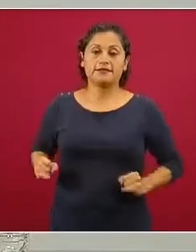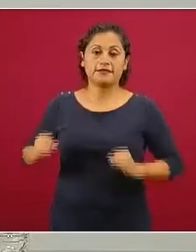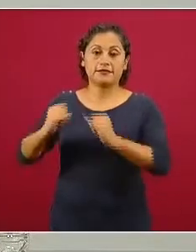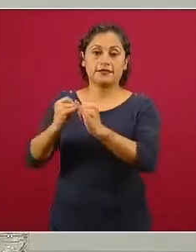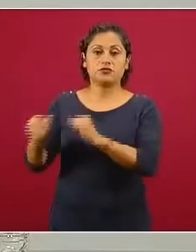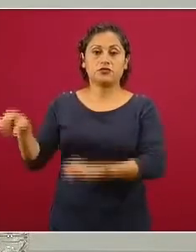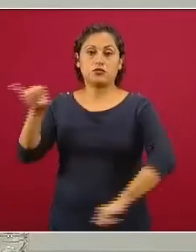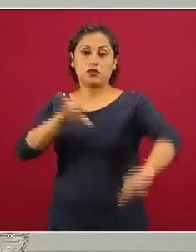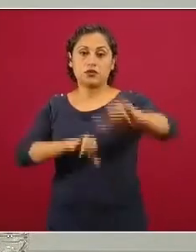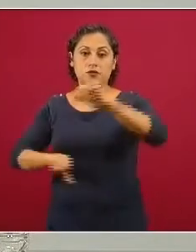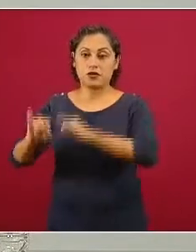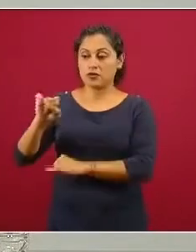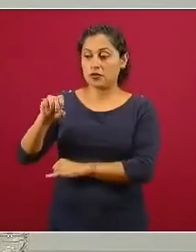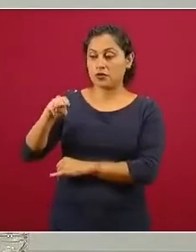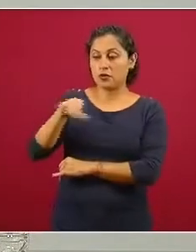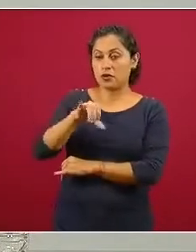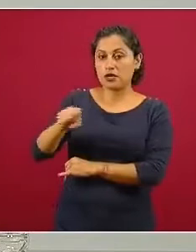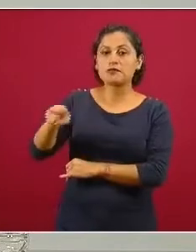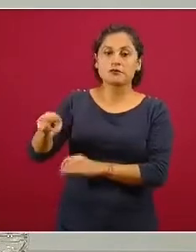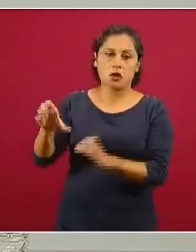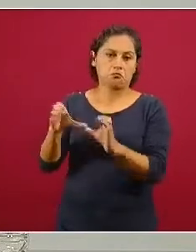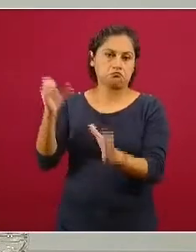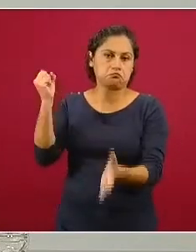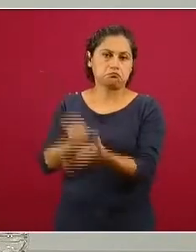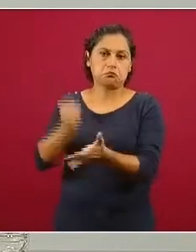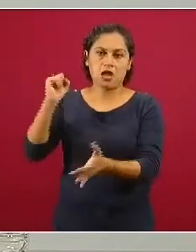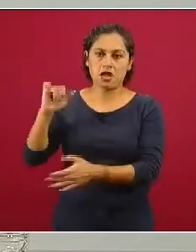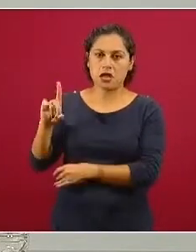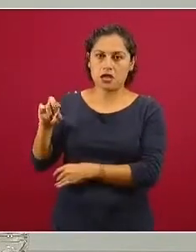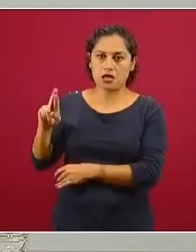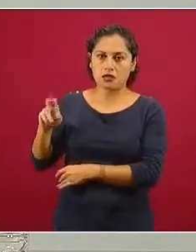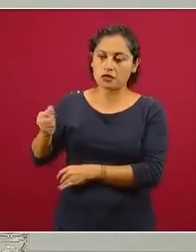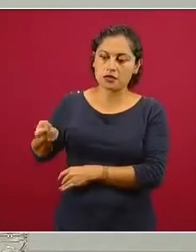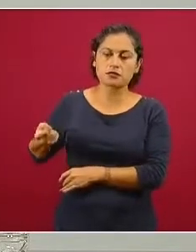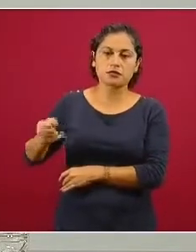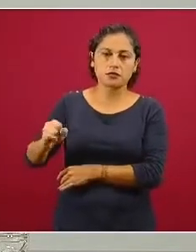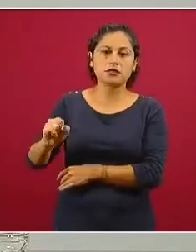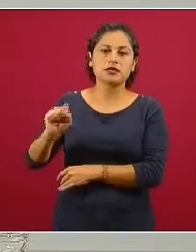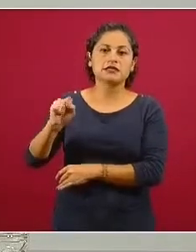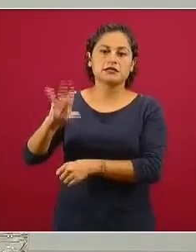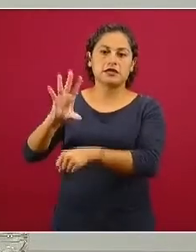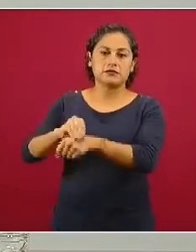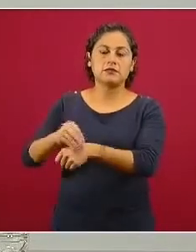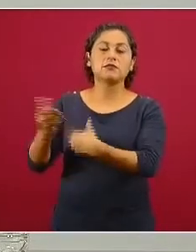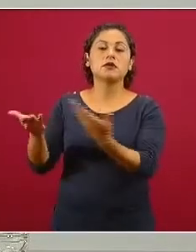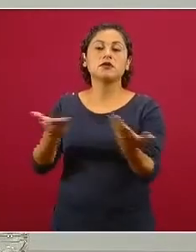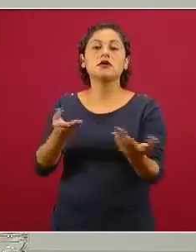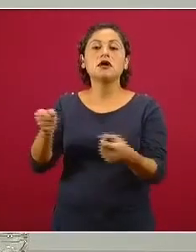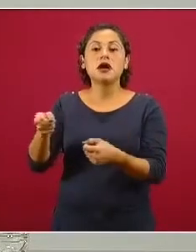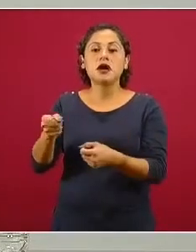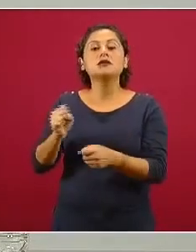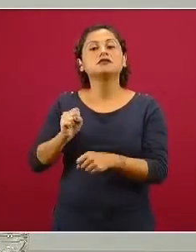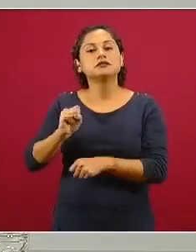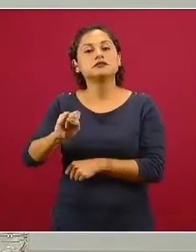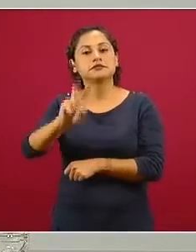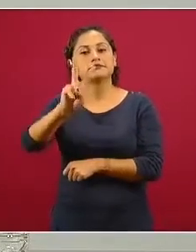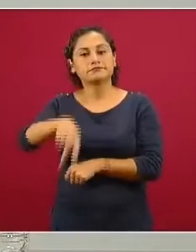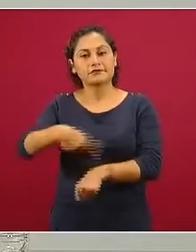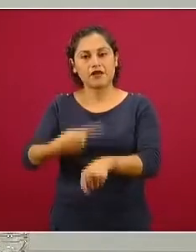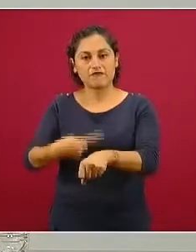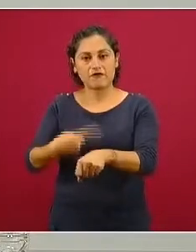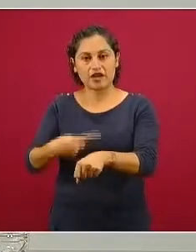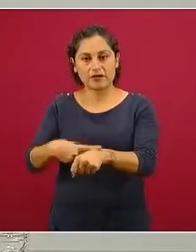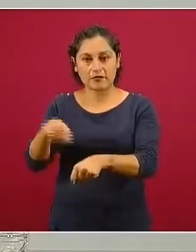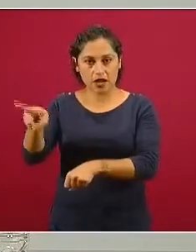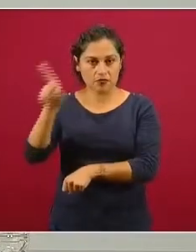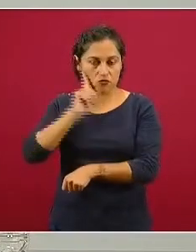Epidemiología del IMSS, que está certificado por el INDRE y esta se confirmó como positiva. Y después, el 10 de